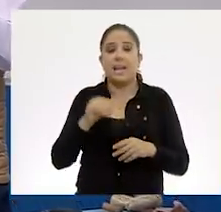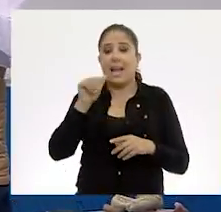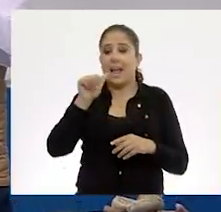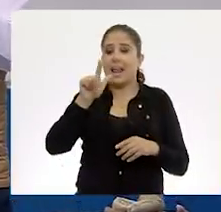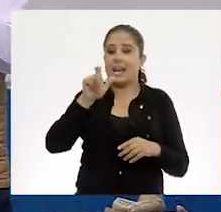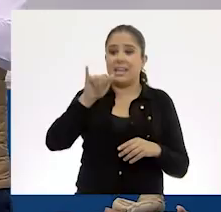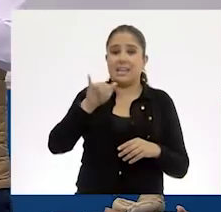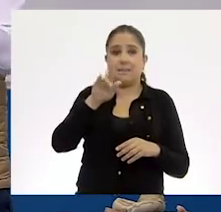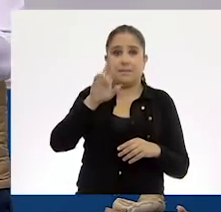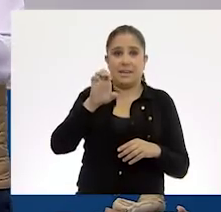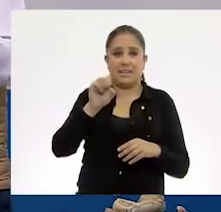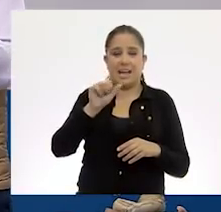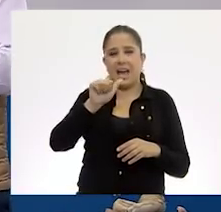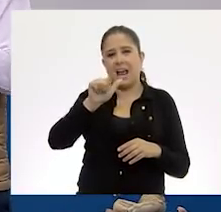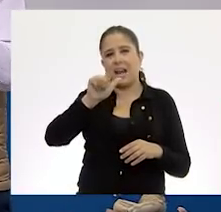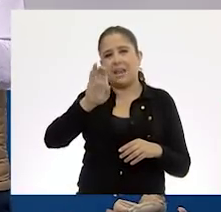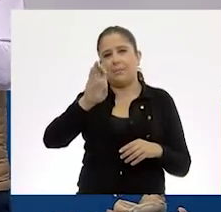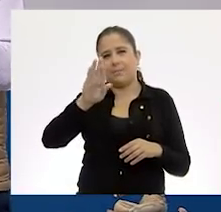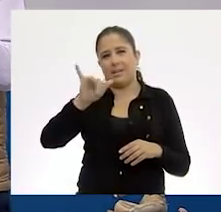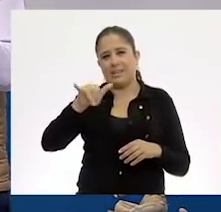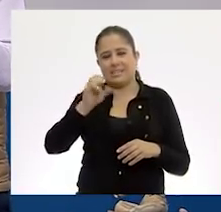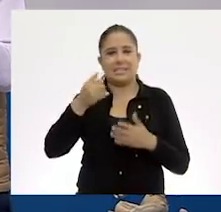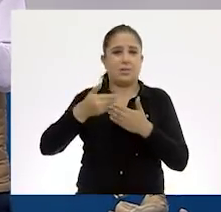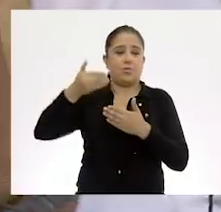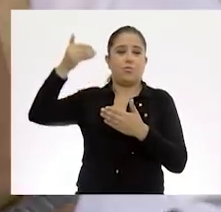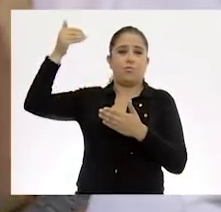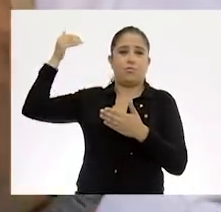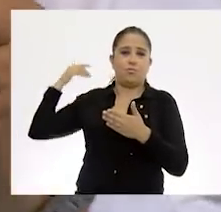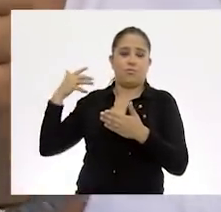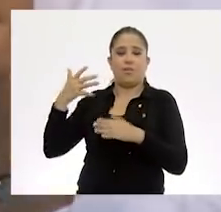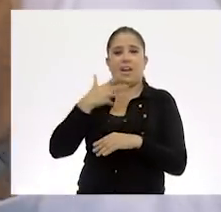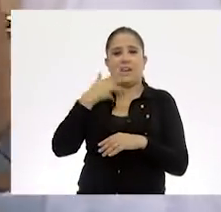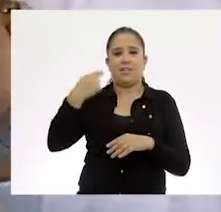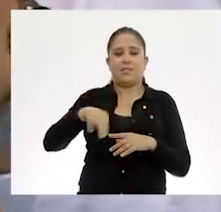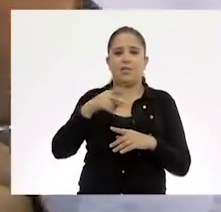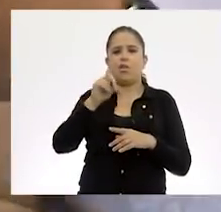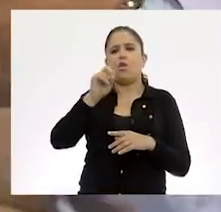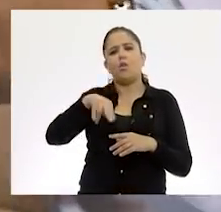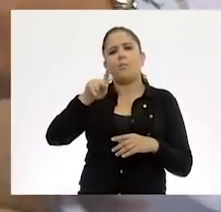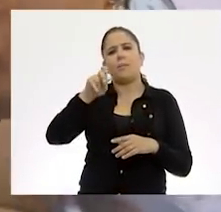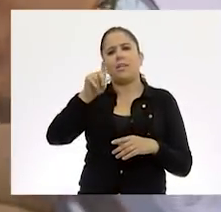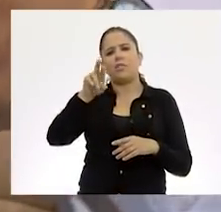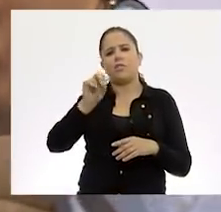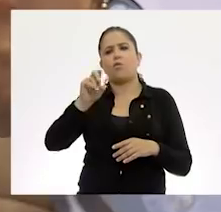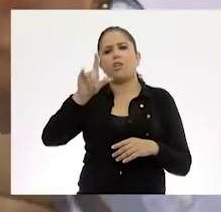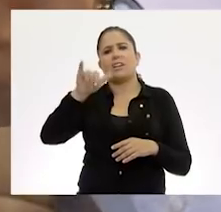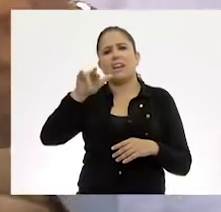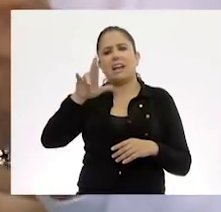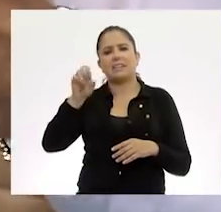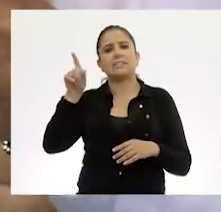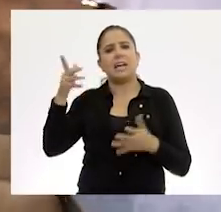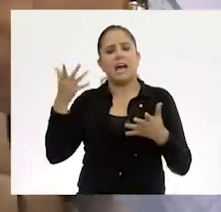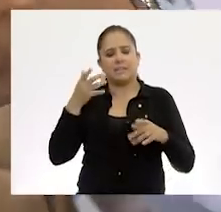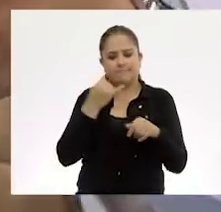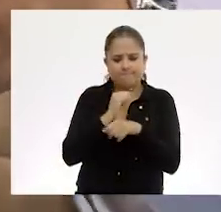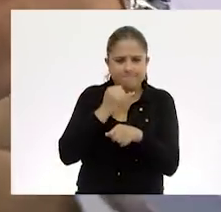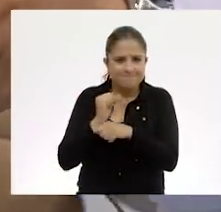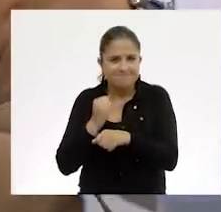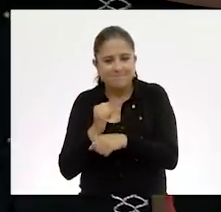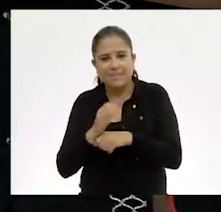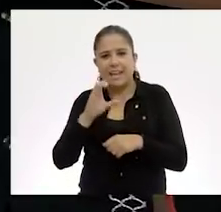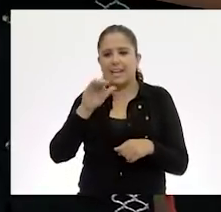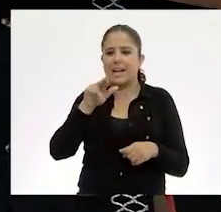alebrijes hace tiempo existía, bueno, había un señor que se llamaba don Pedro Linares. Él se dedicaba a la técnica de la cartonería.